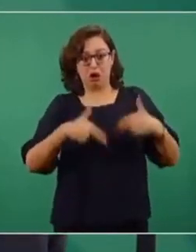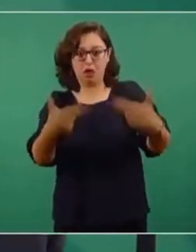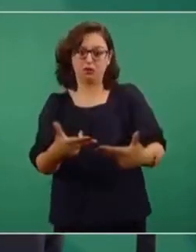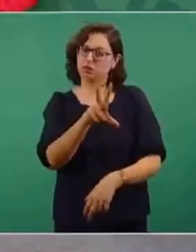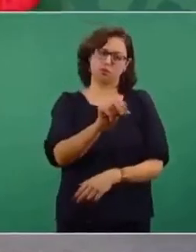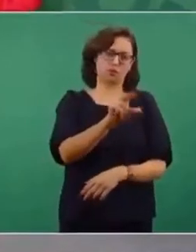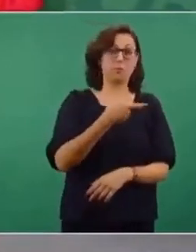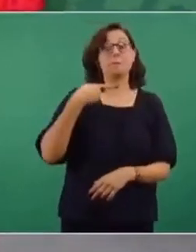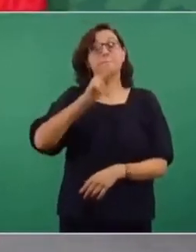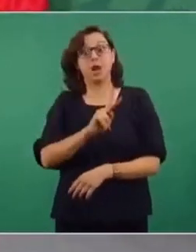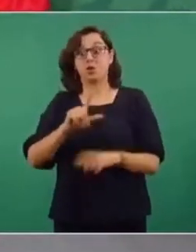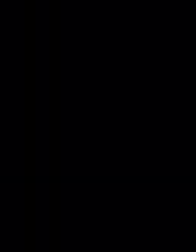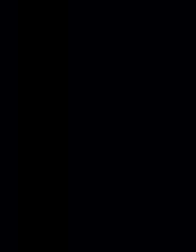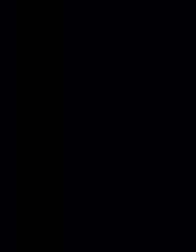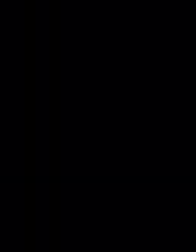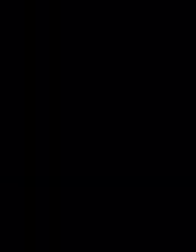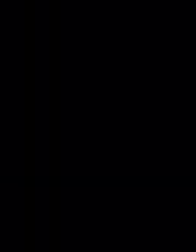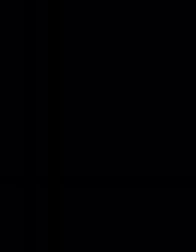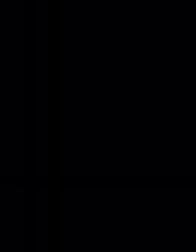deuda pública sí, esa se hereda.